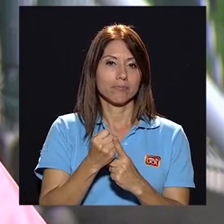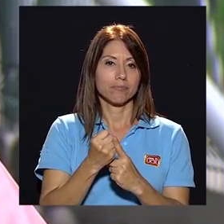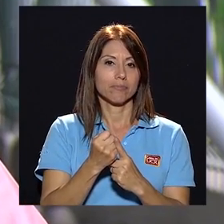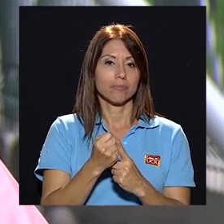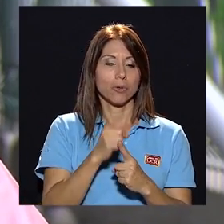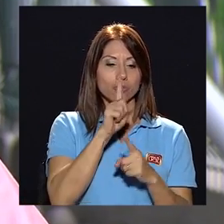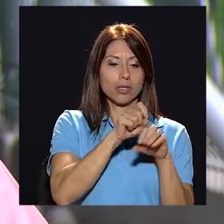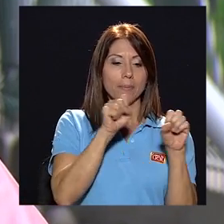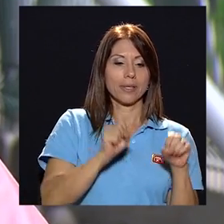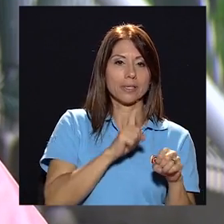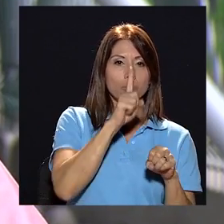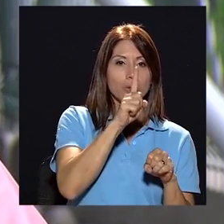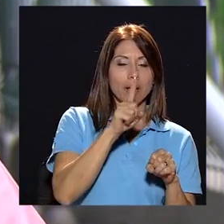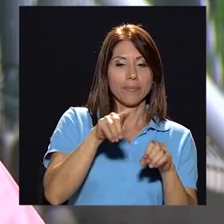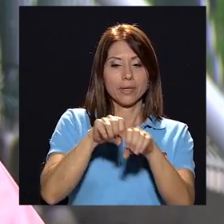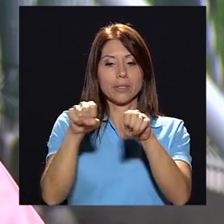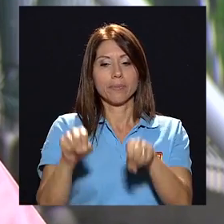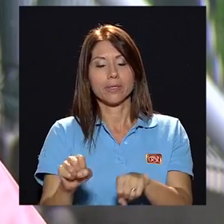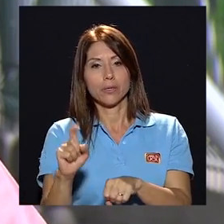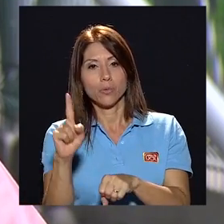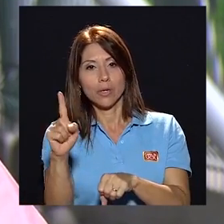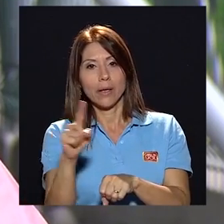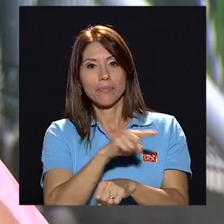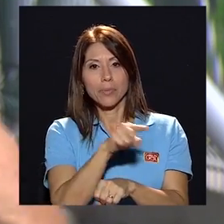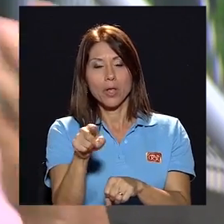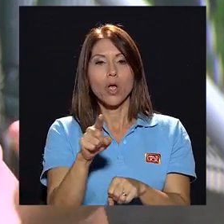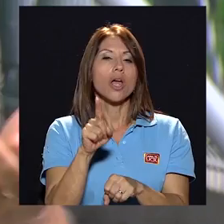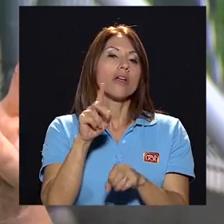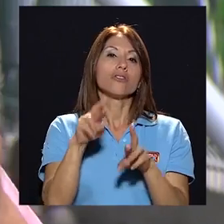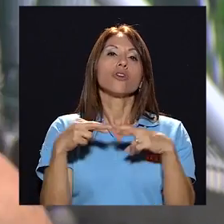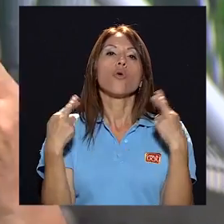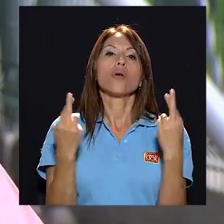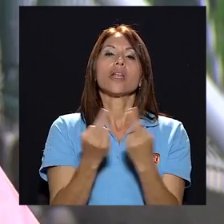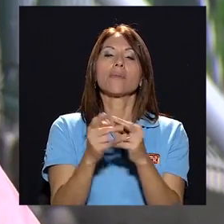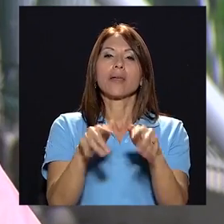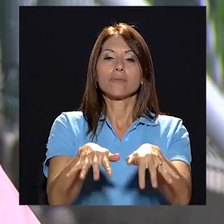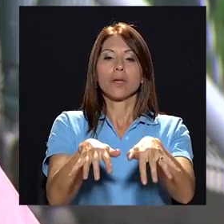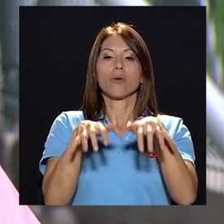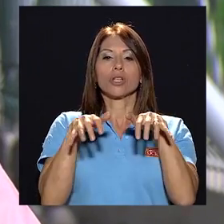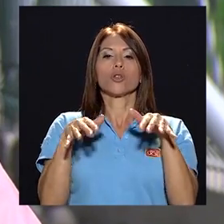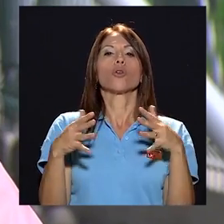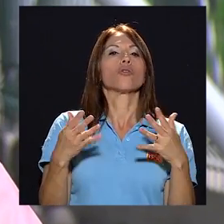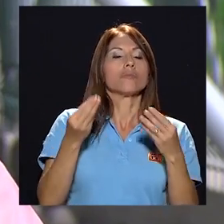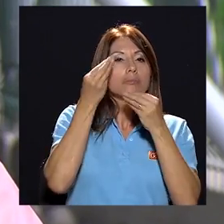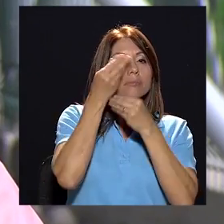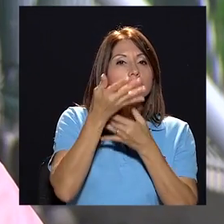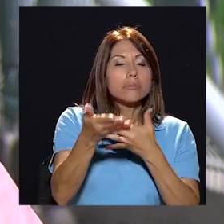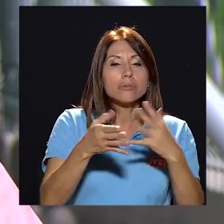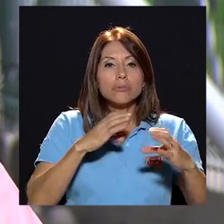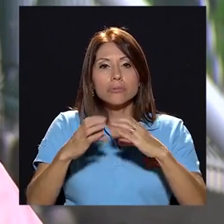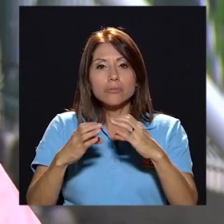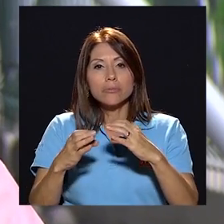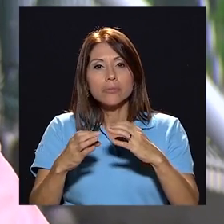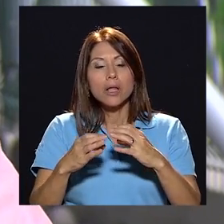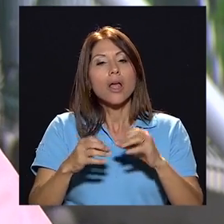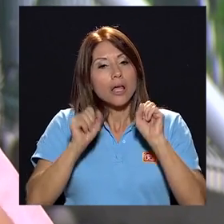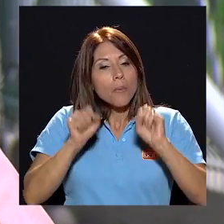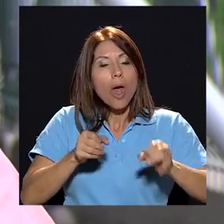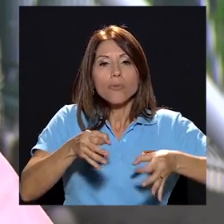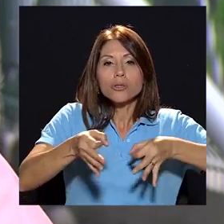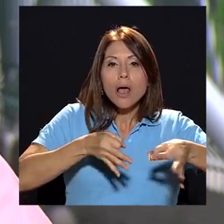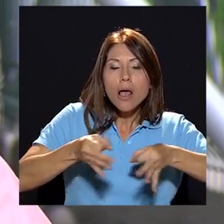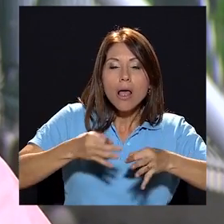cada semestre reunirme con el personal apartar un auditorio divulgarlo y dar cuentas a tener un